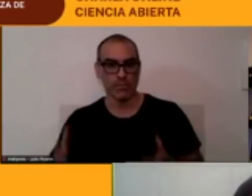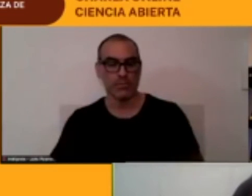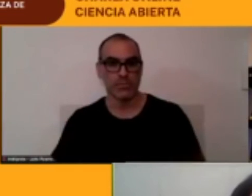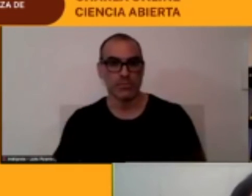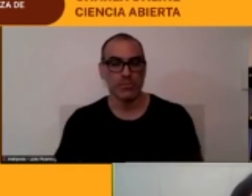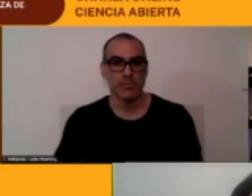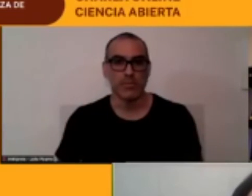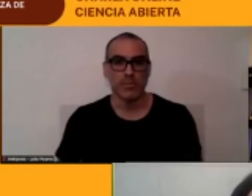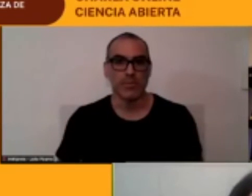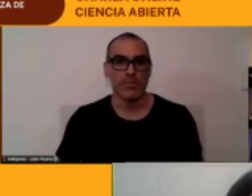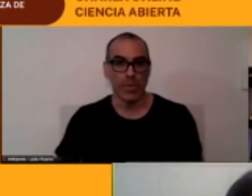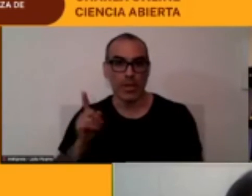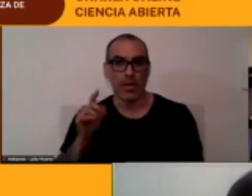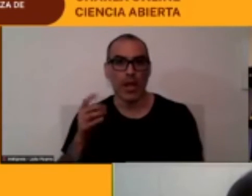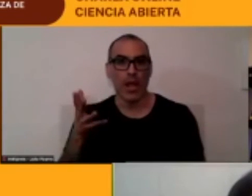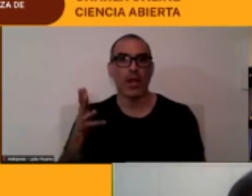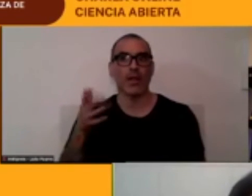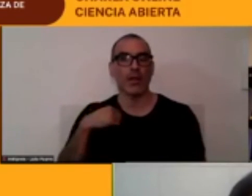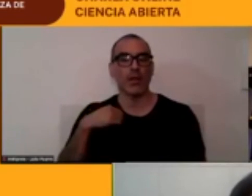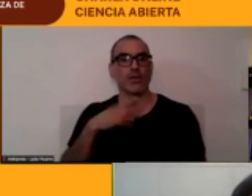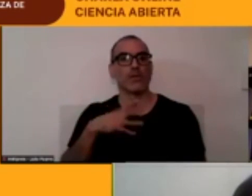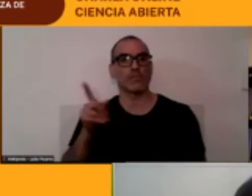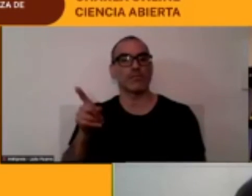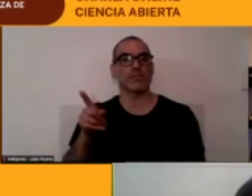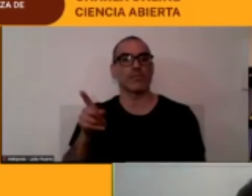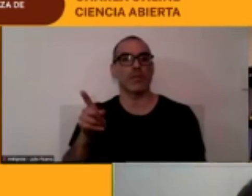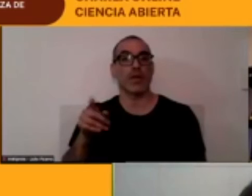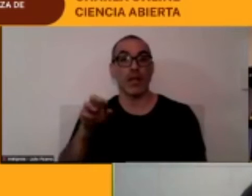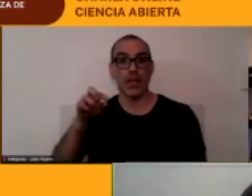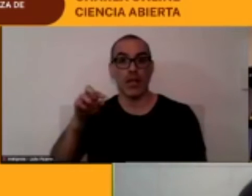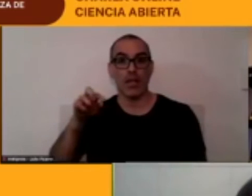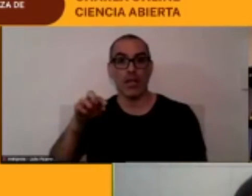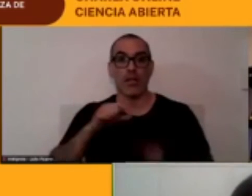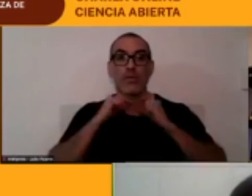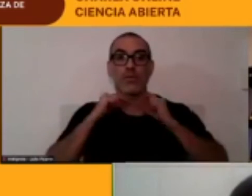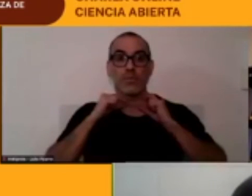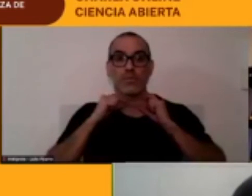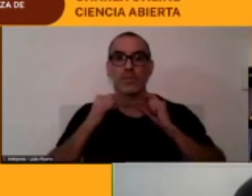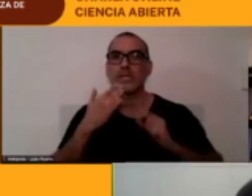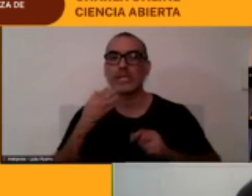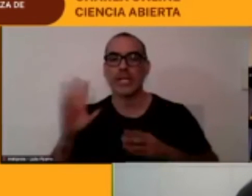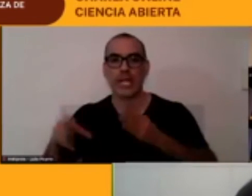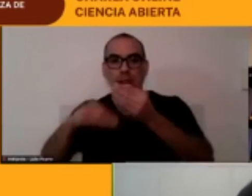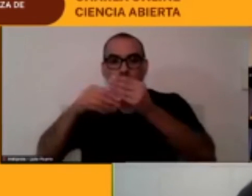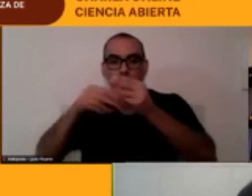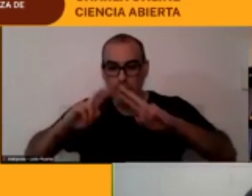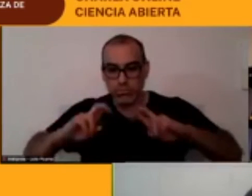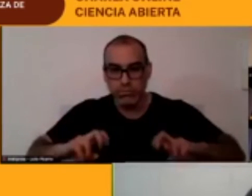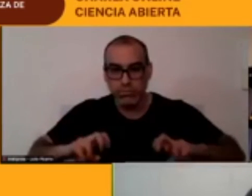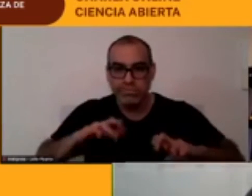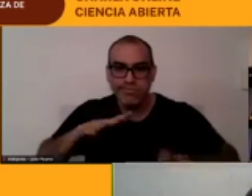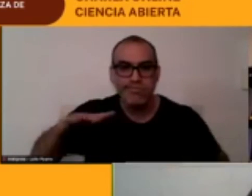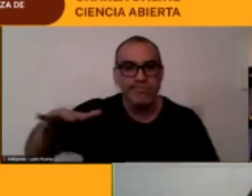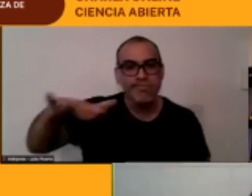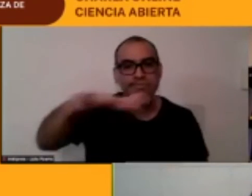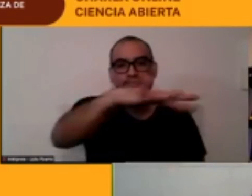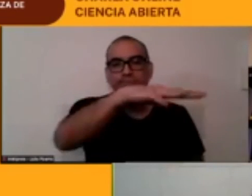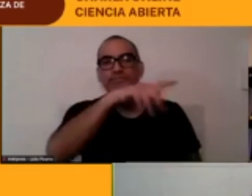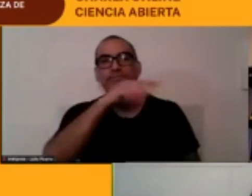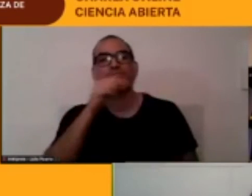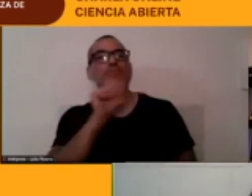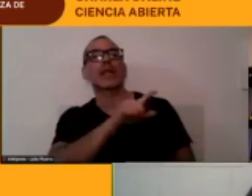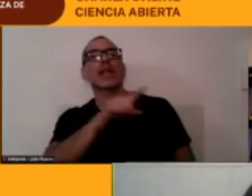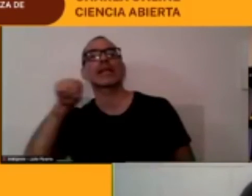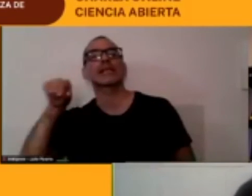sé yo no solo era padre sino que además se dedicó a explorar el gran basto de Atacama y a reconocer y a como a